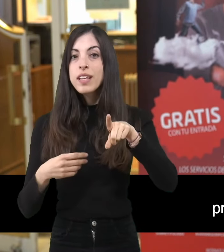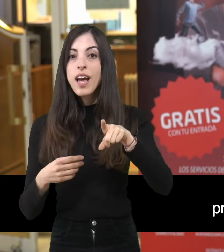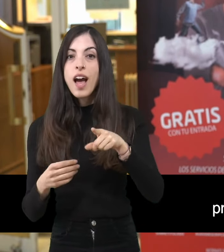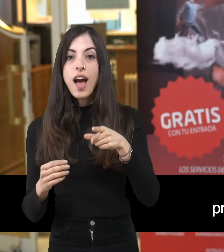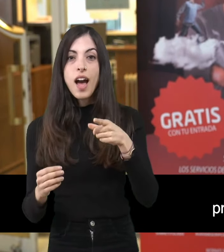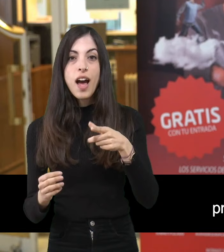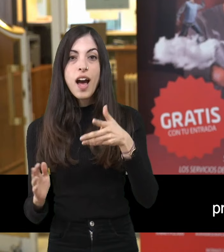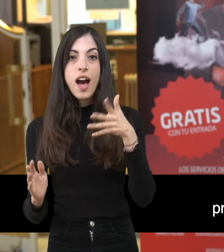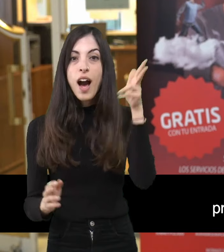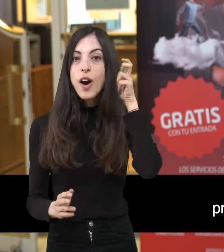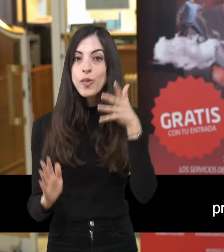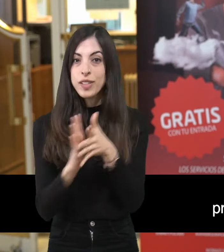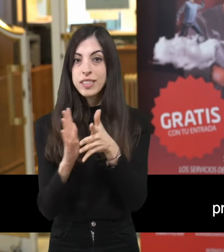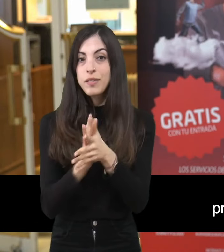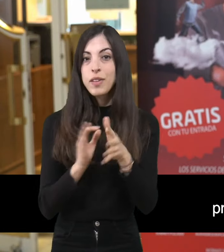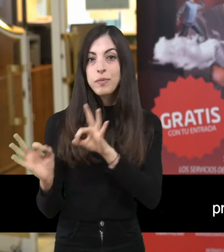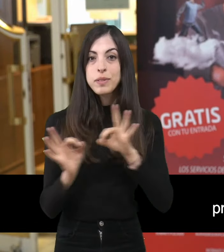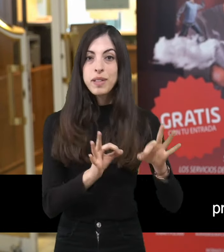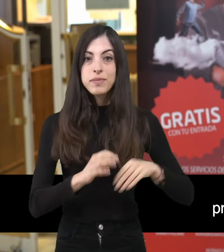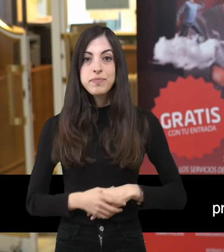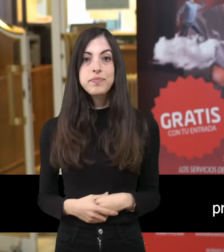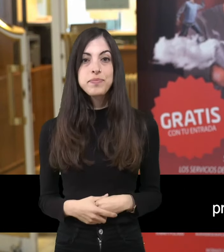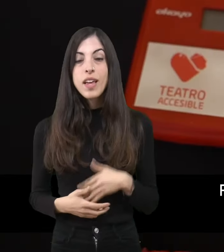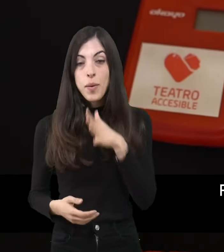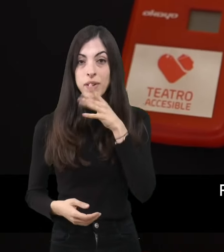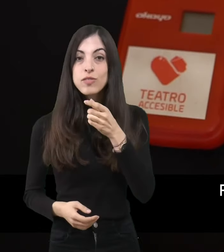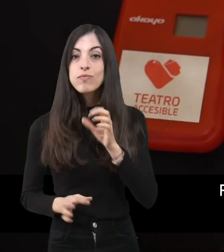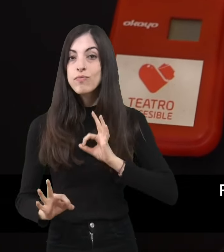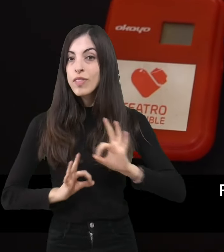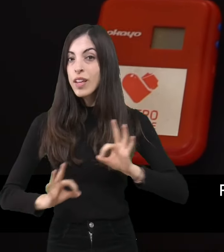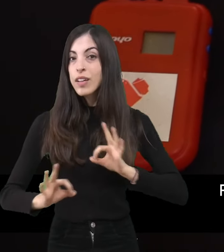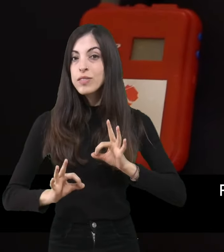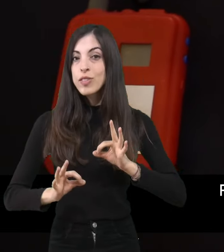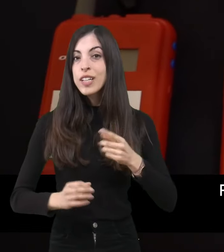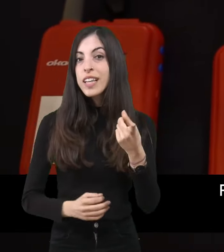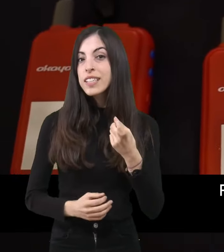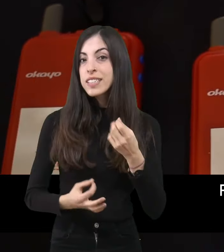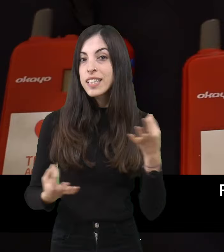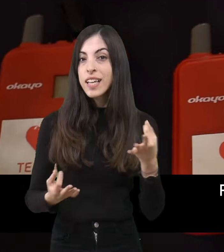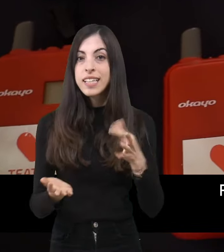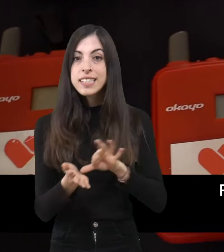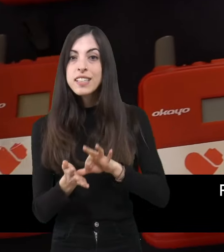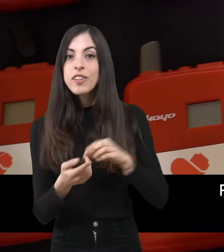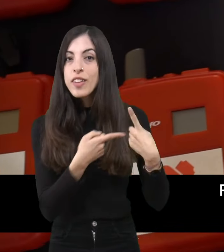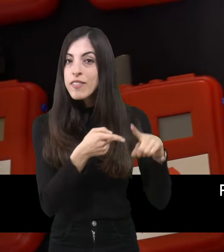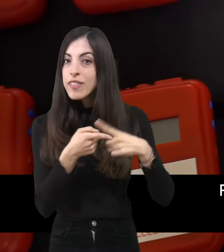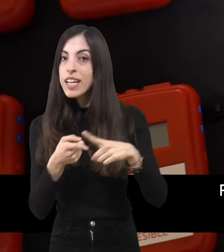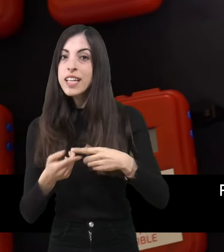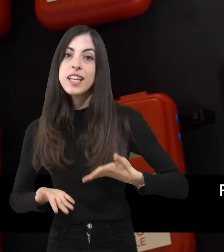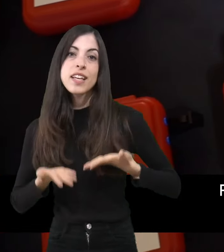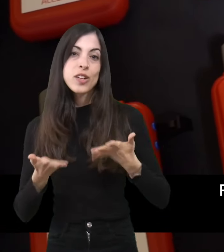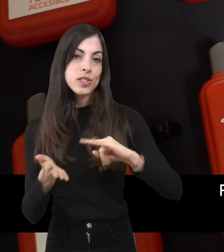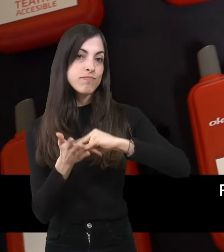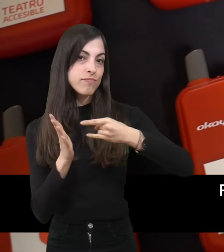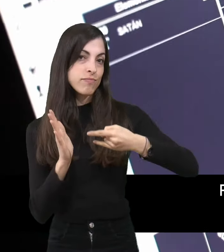y preparan la audiodescripción. Para ello los teatros se tienen que dotar de una serie de servicios y